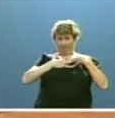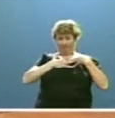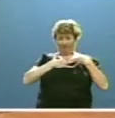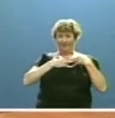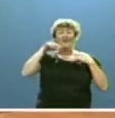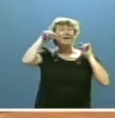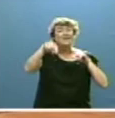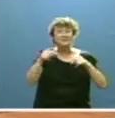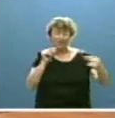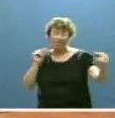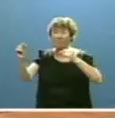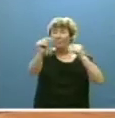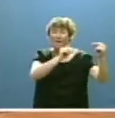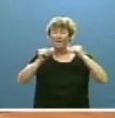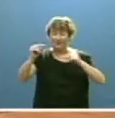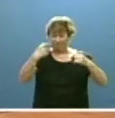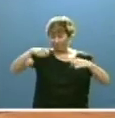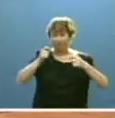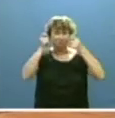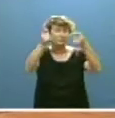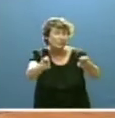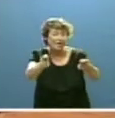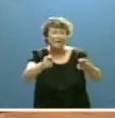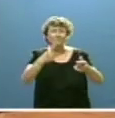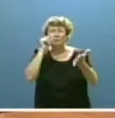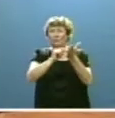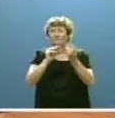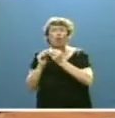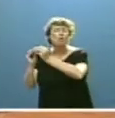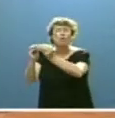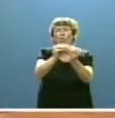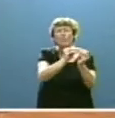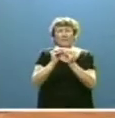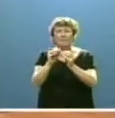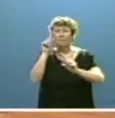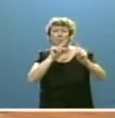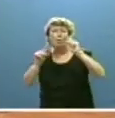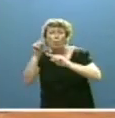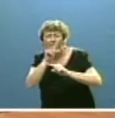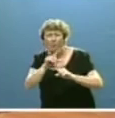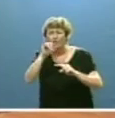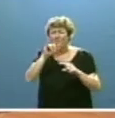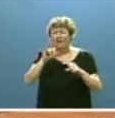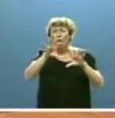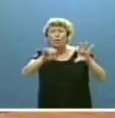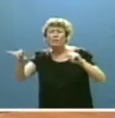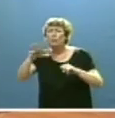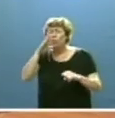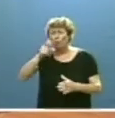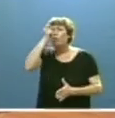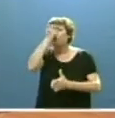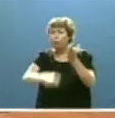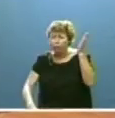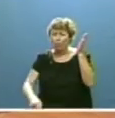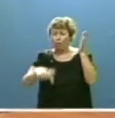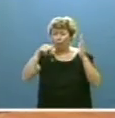Este debate de investidura se celebra en un momento en el que coinciden la preocupación y ocupación por los durísimos efectos que